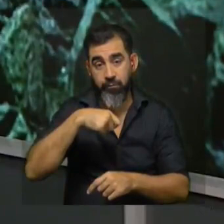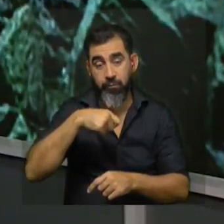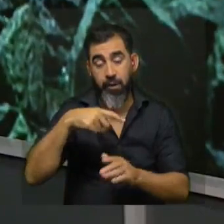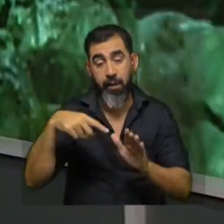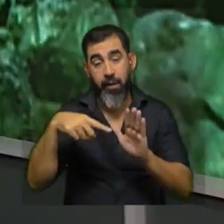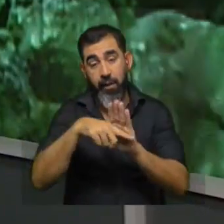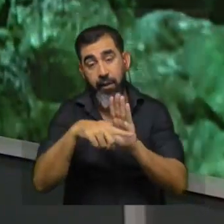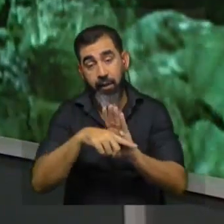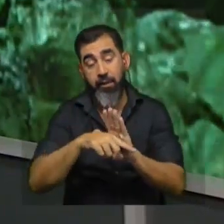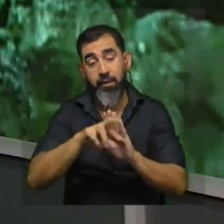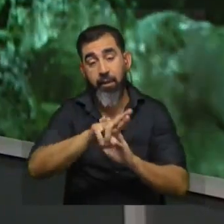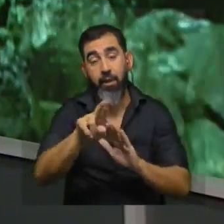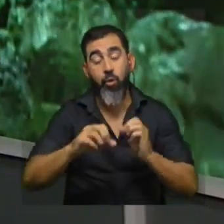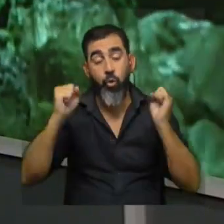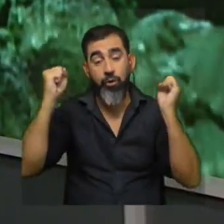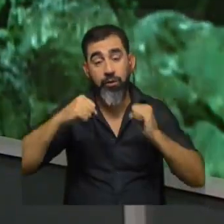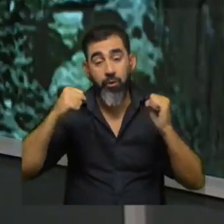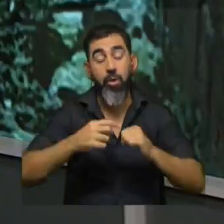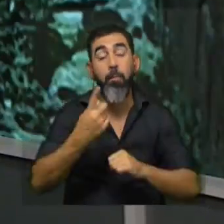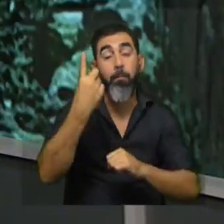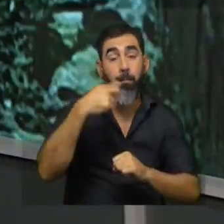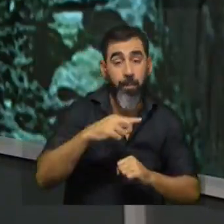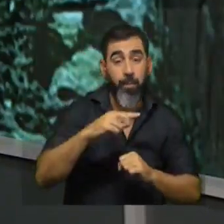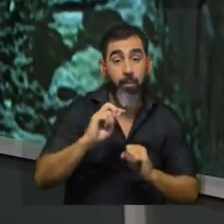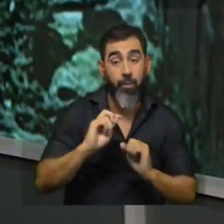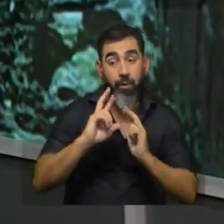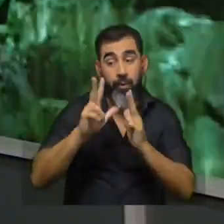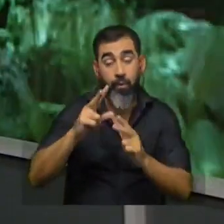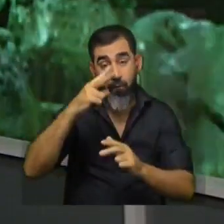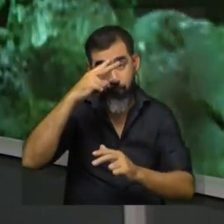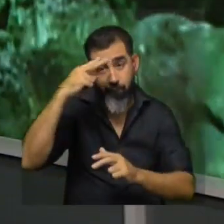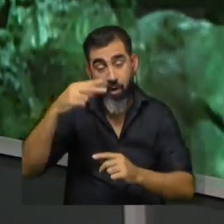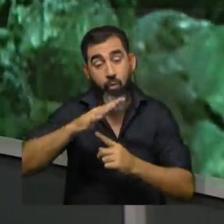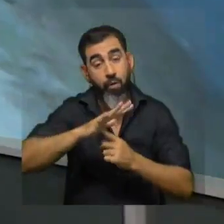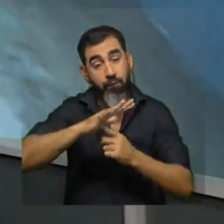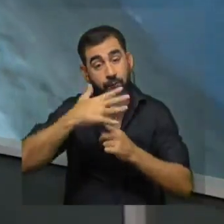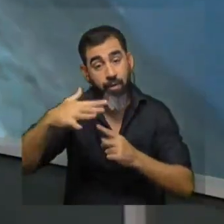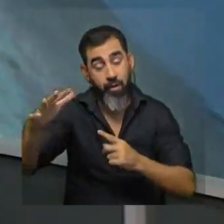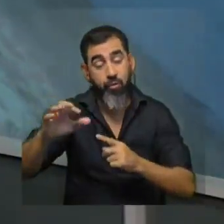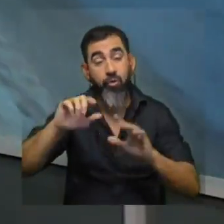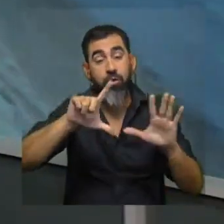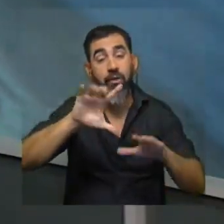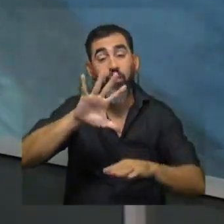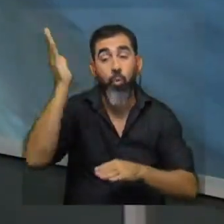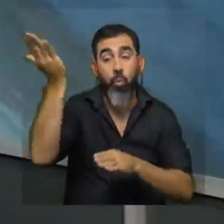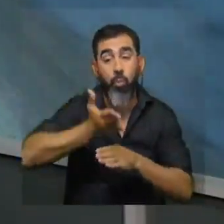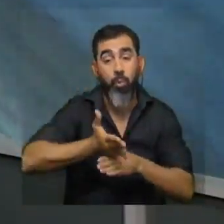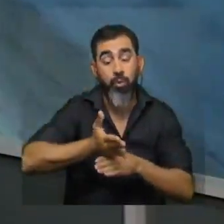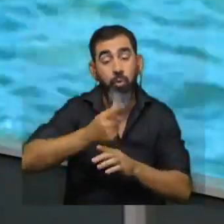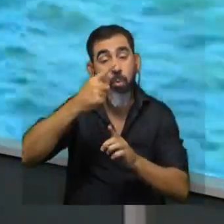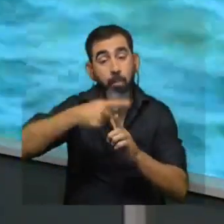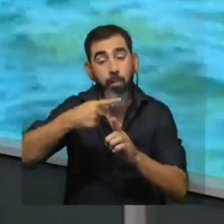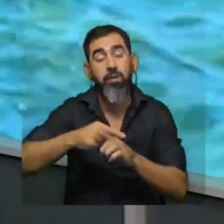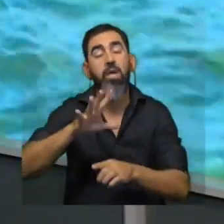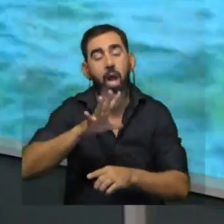este del río Santa Lucía. Sin embargo, queda dicho, en verano y en invierno más del 75% de los meses tienen